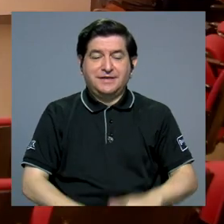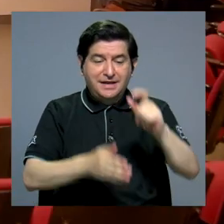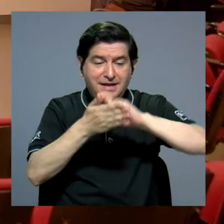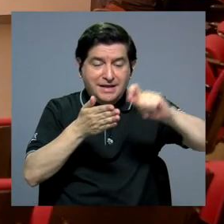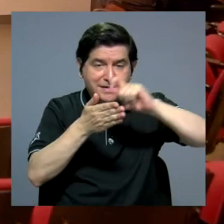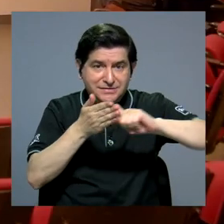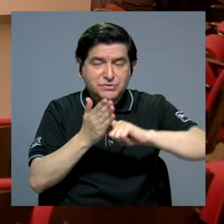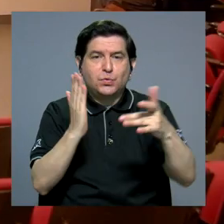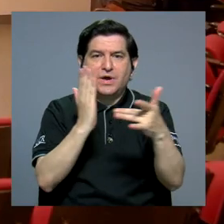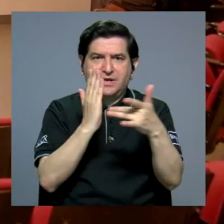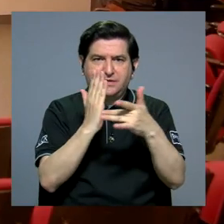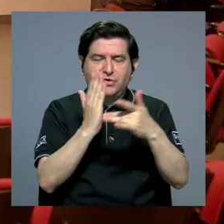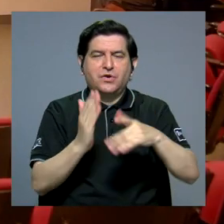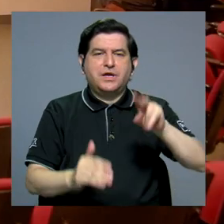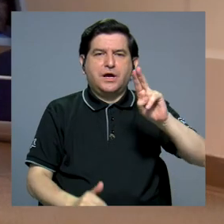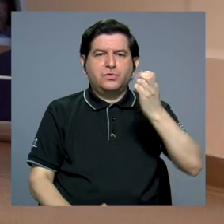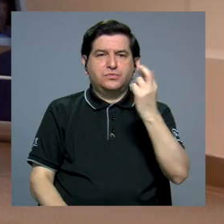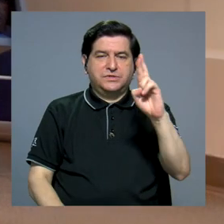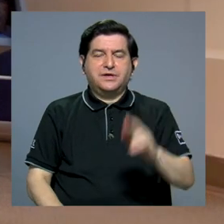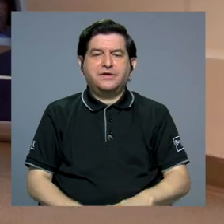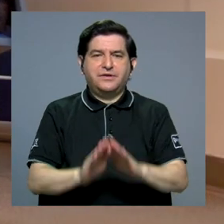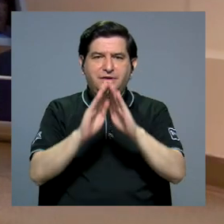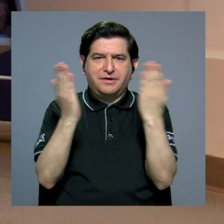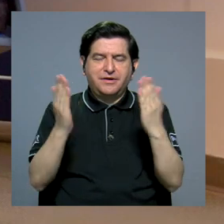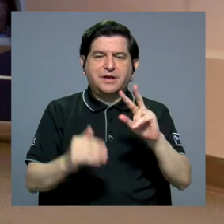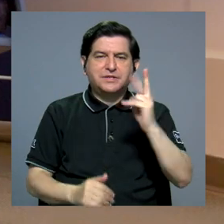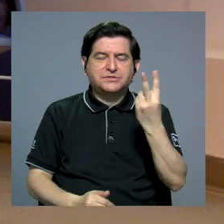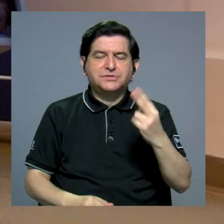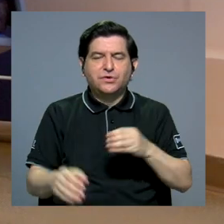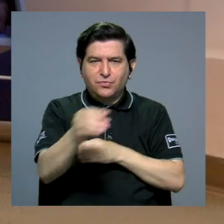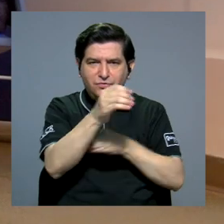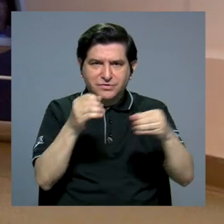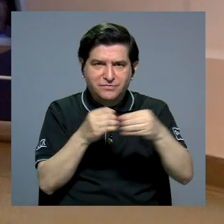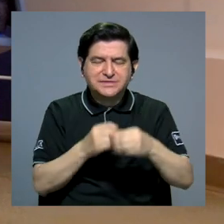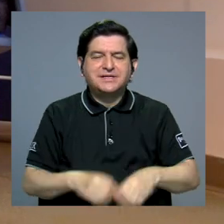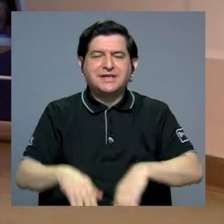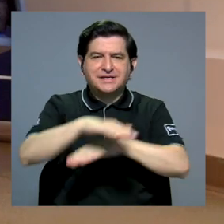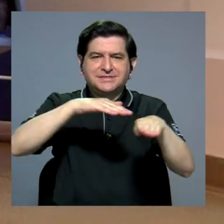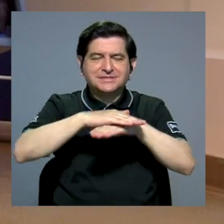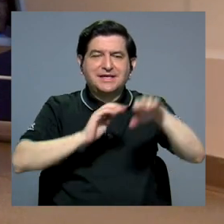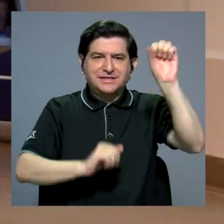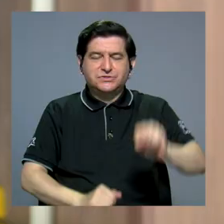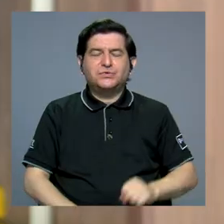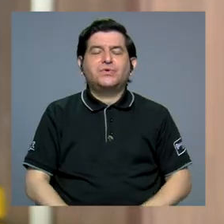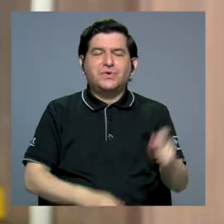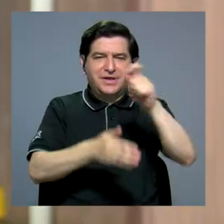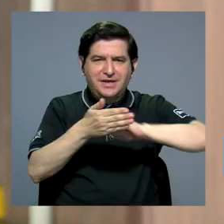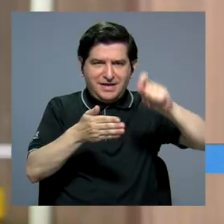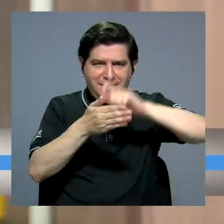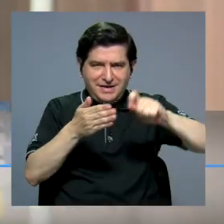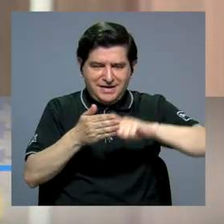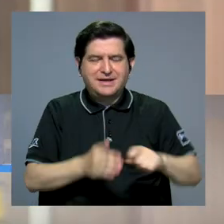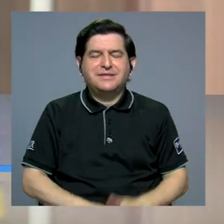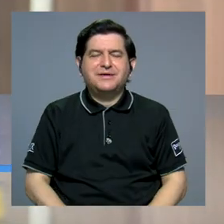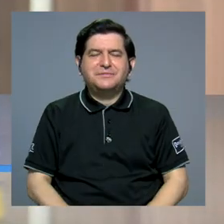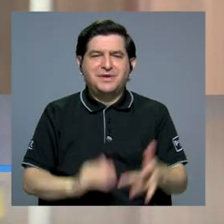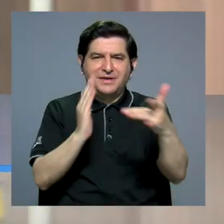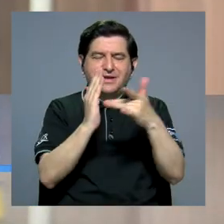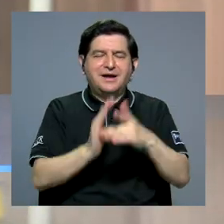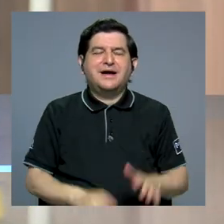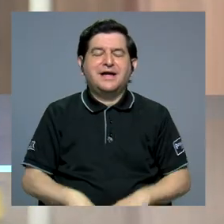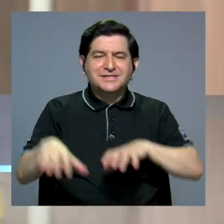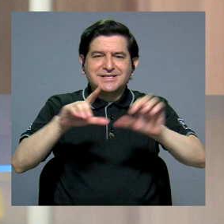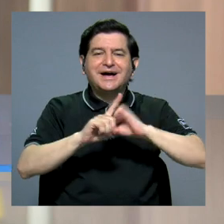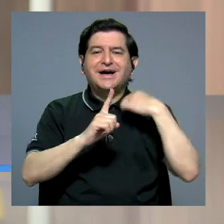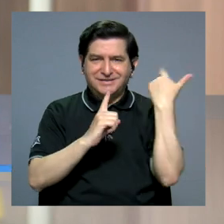es que la Academia de Tecnología de la UCR abrirá su segunda filial en la sede del sur. La Academia de Tecnología es un proyecto de acción social,